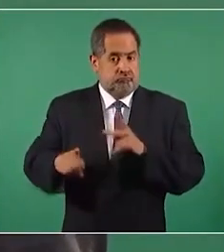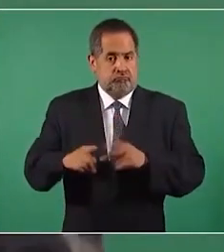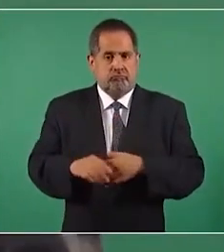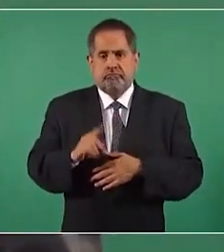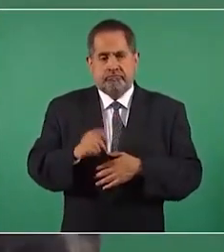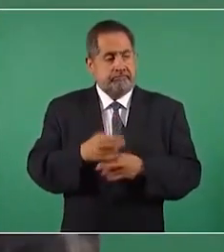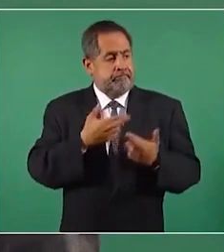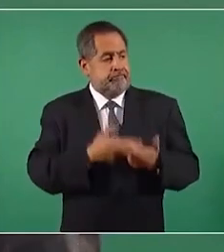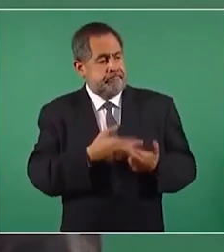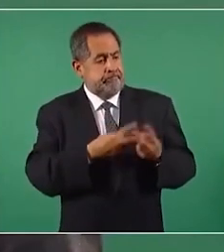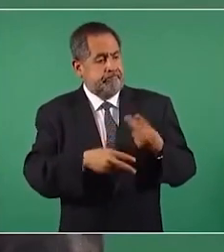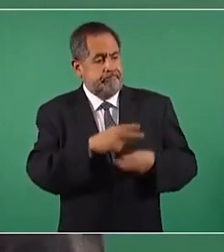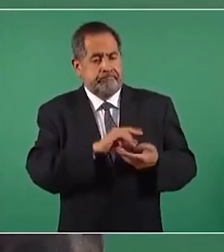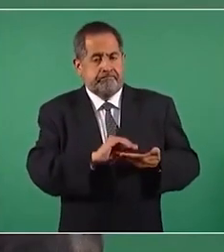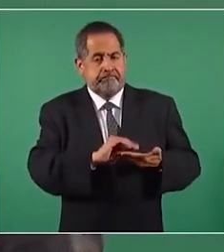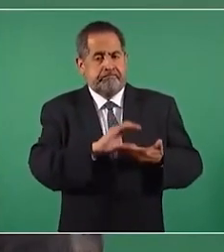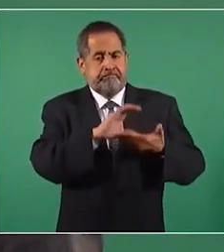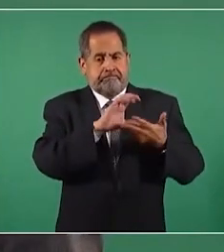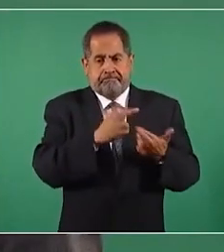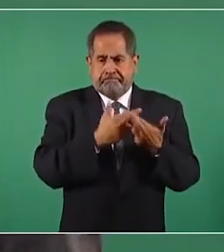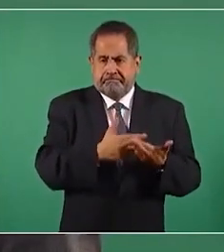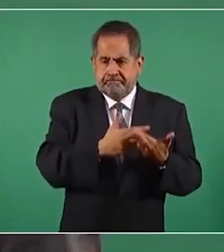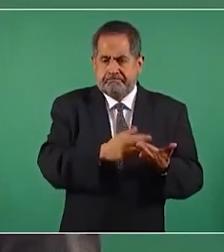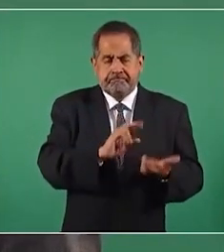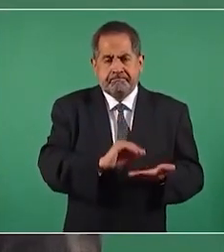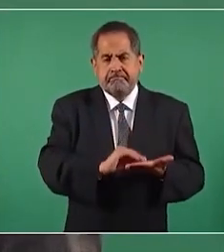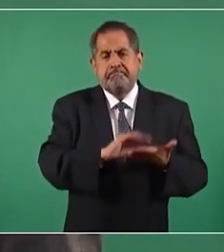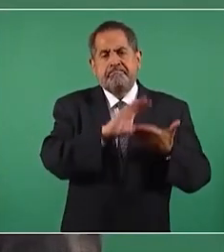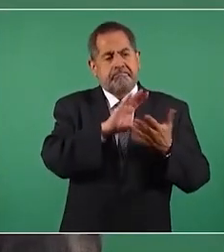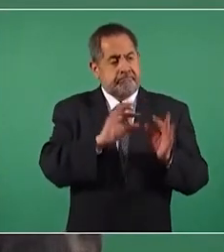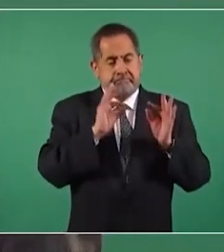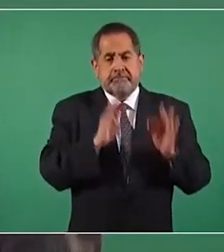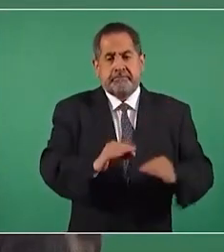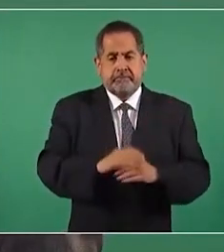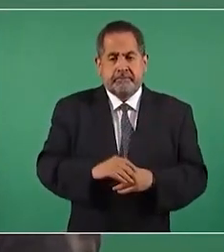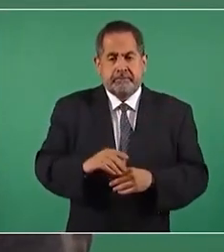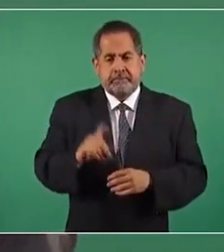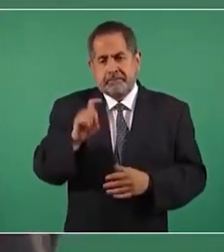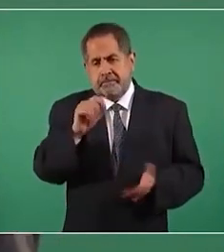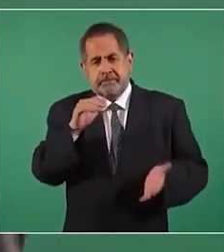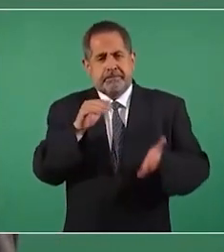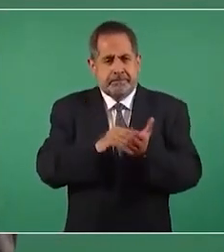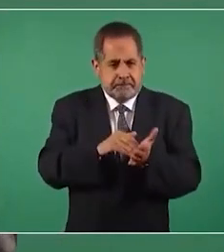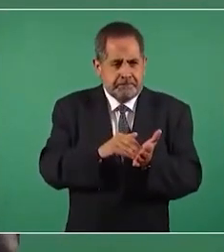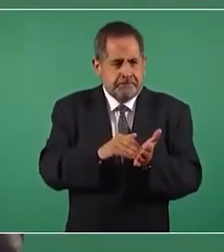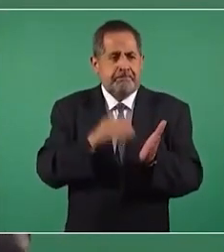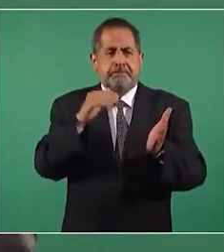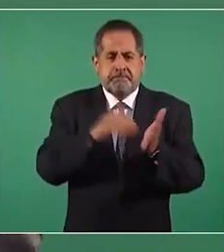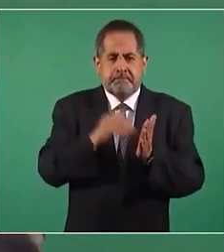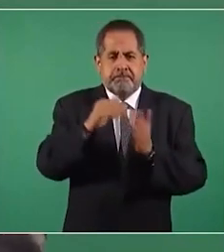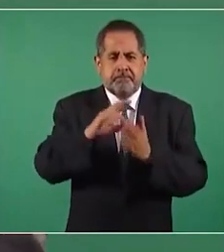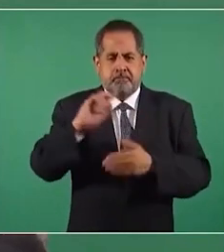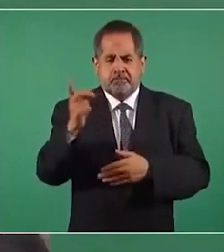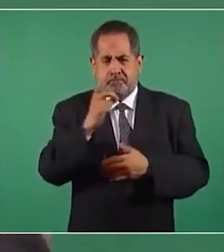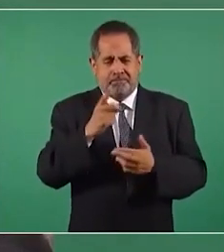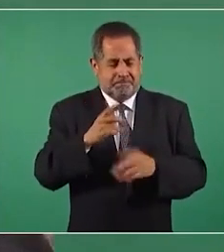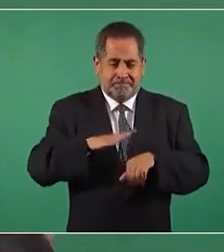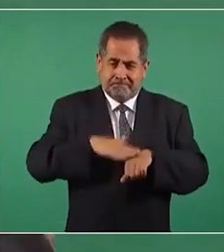han crecido las reservas, 20 mil millones de dólares.